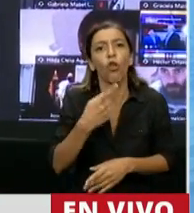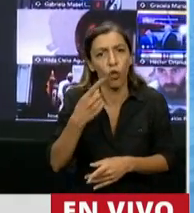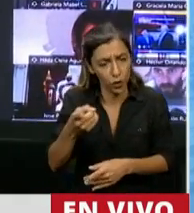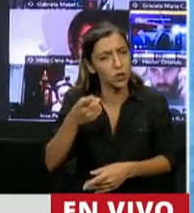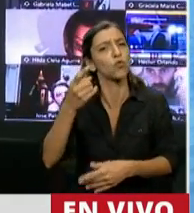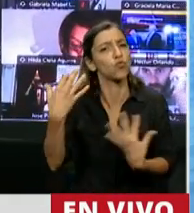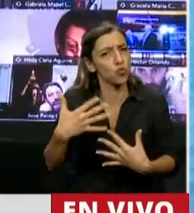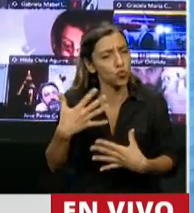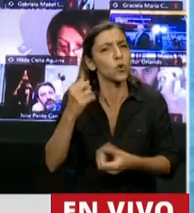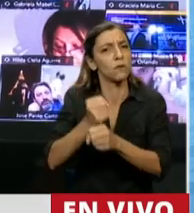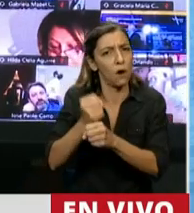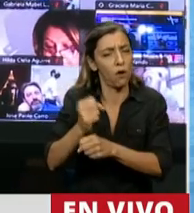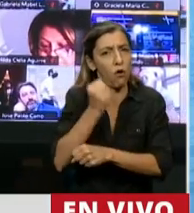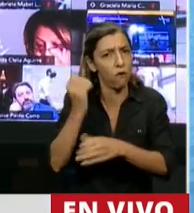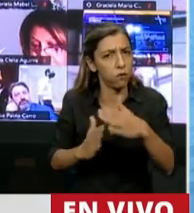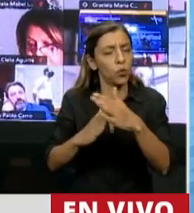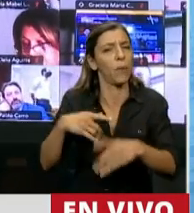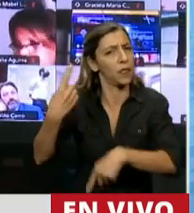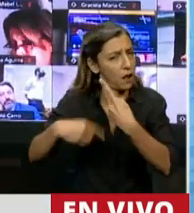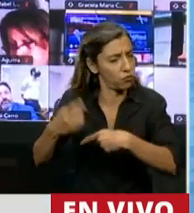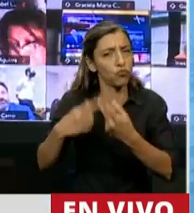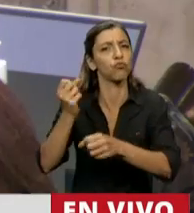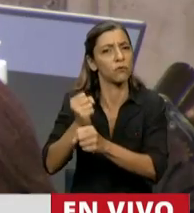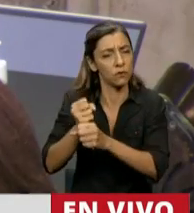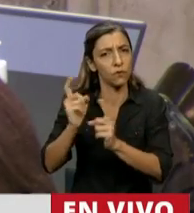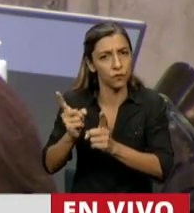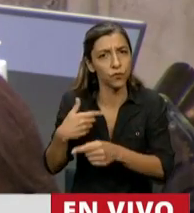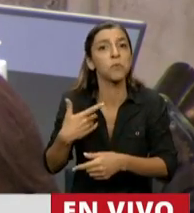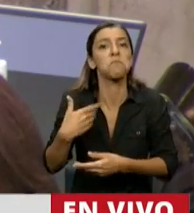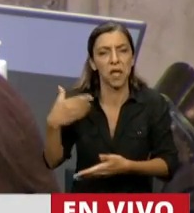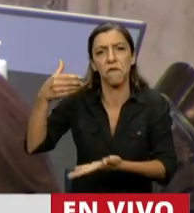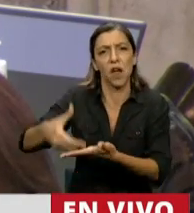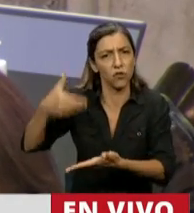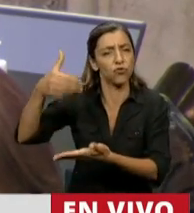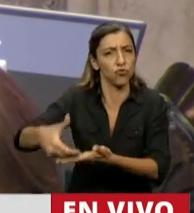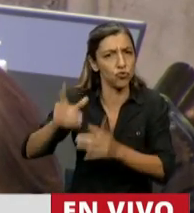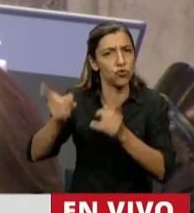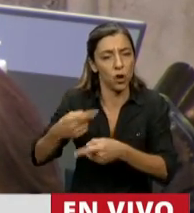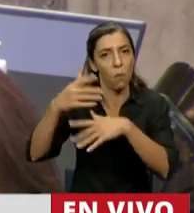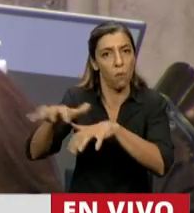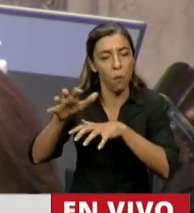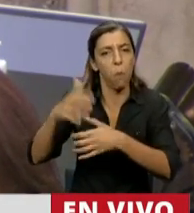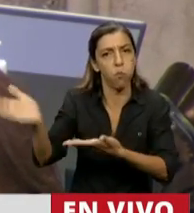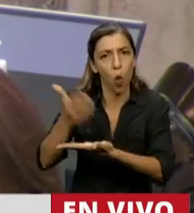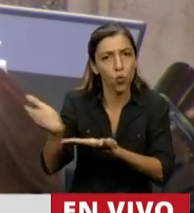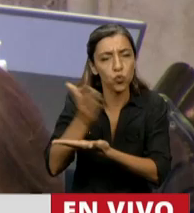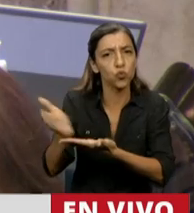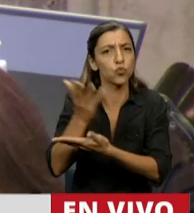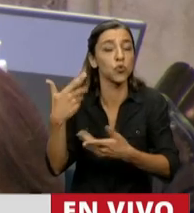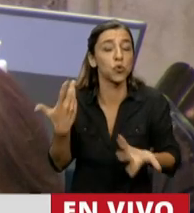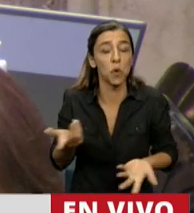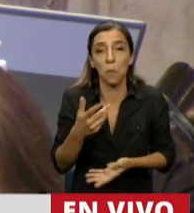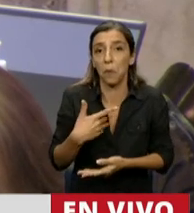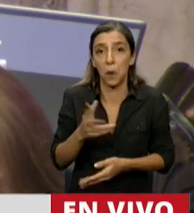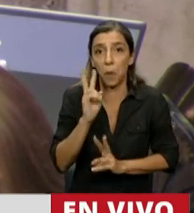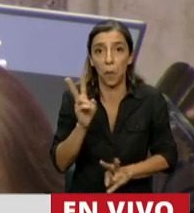trabajando, sigue invirtiendo, sigue produciendo. No valoran el trabajo ni el esfuerzo de los productores, yo no sé si